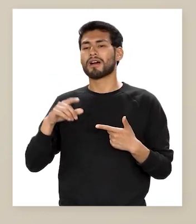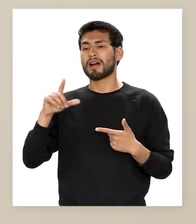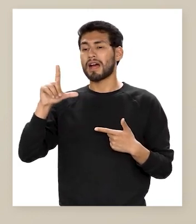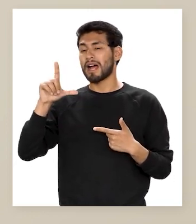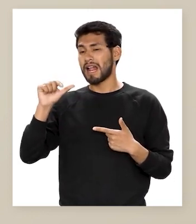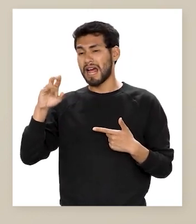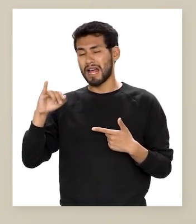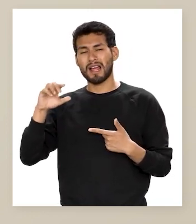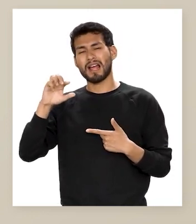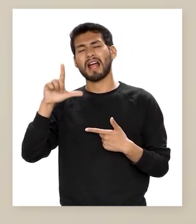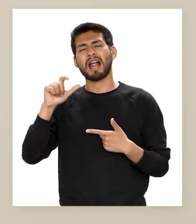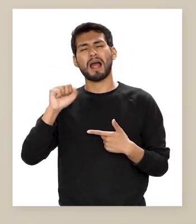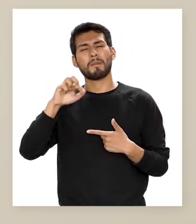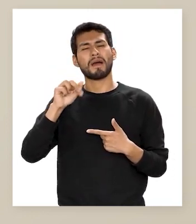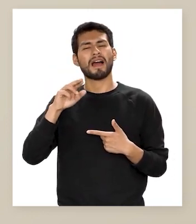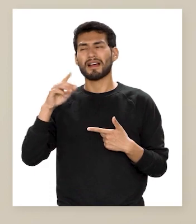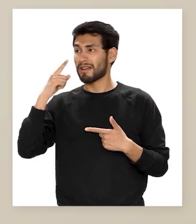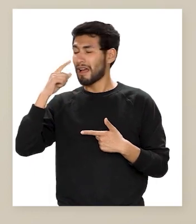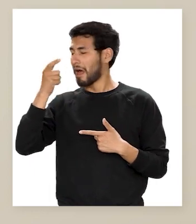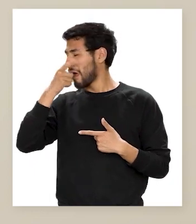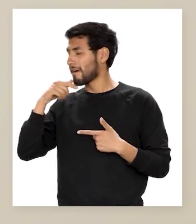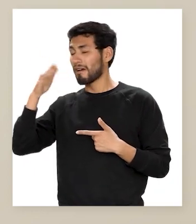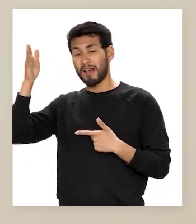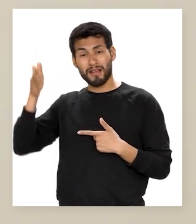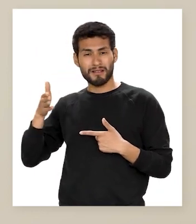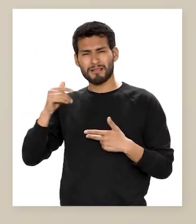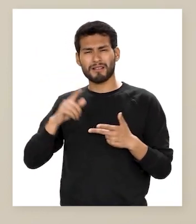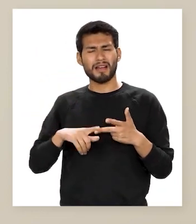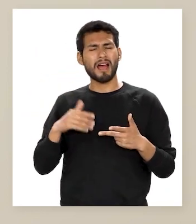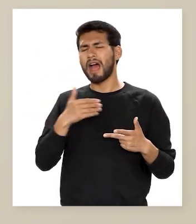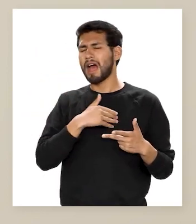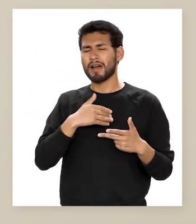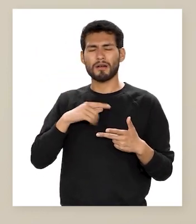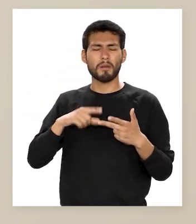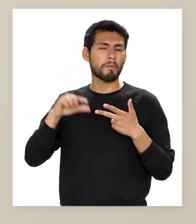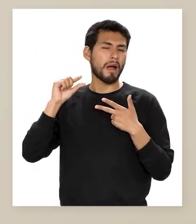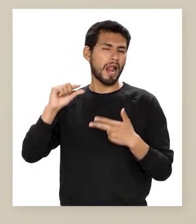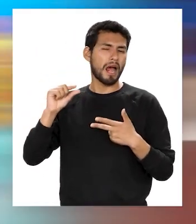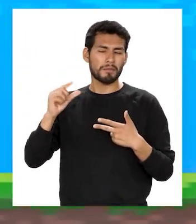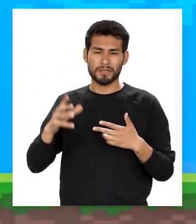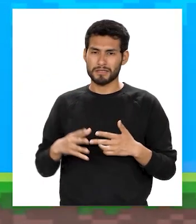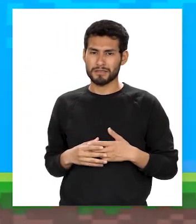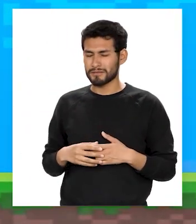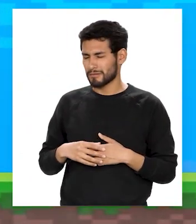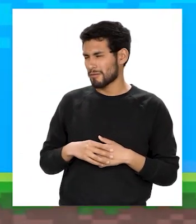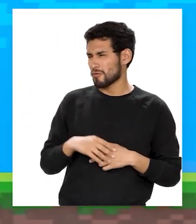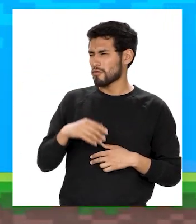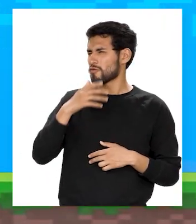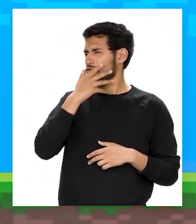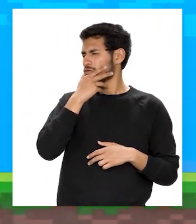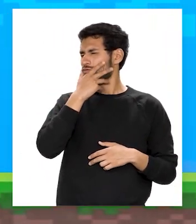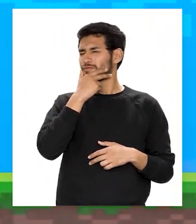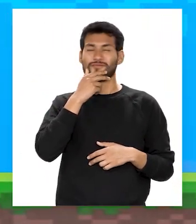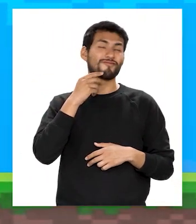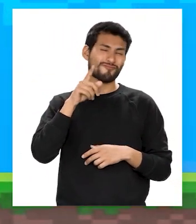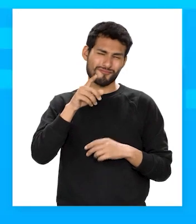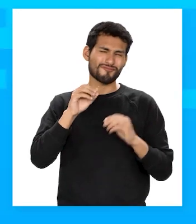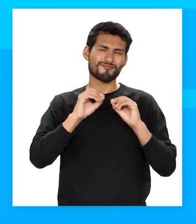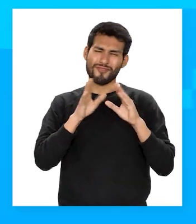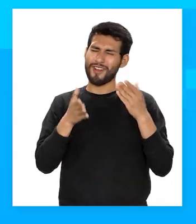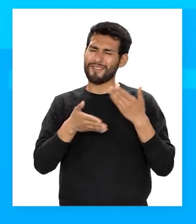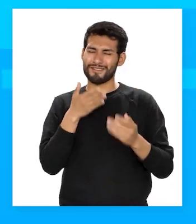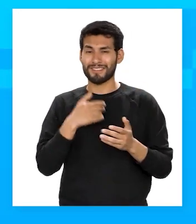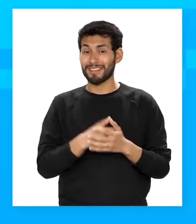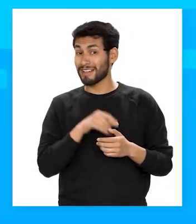Lágrimas, las paredes Alternativa C El alma, sus palabras Para mí está muy claro